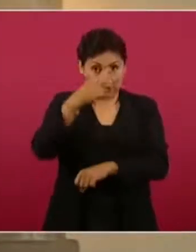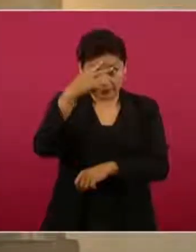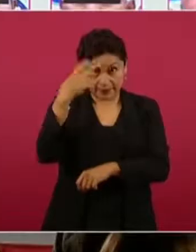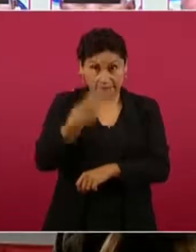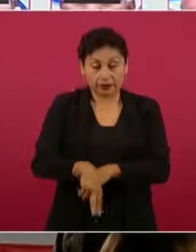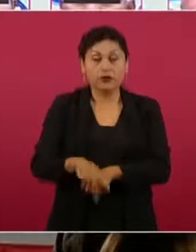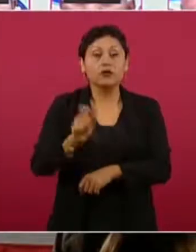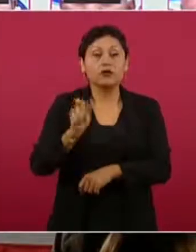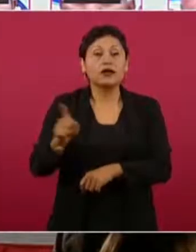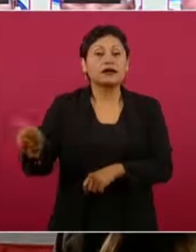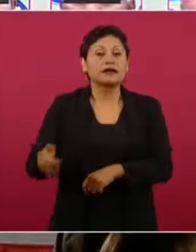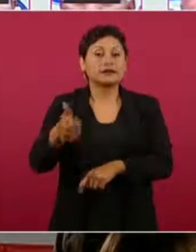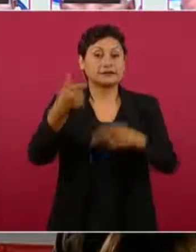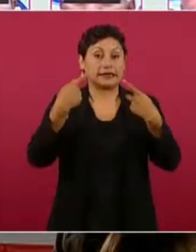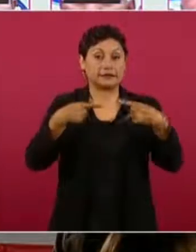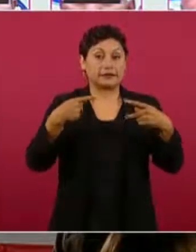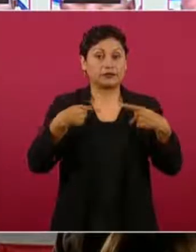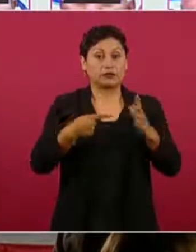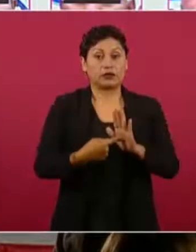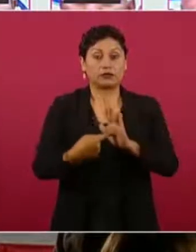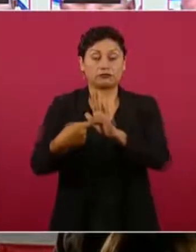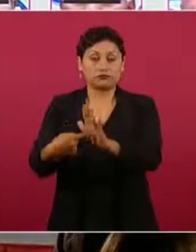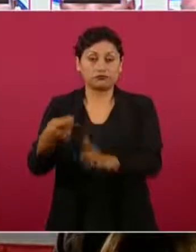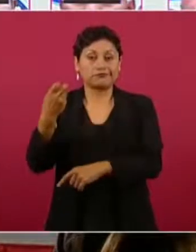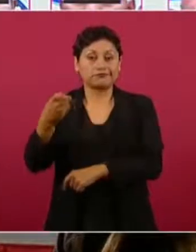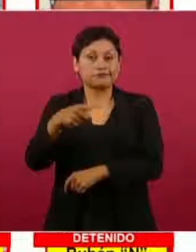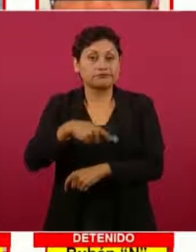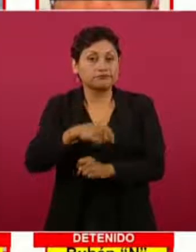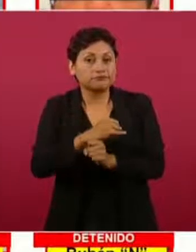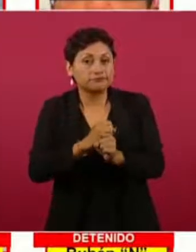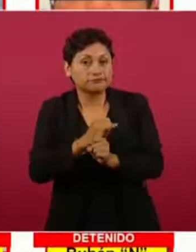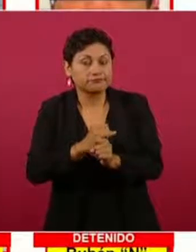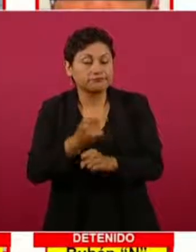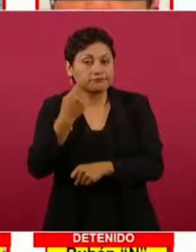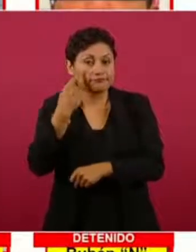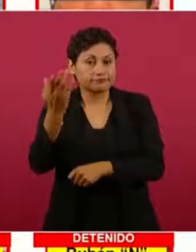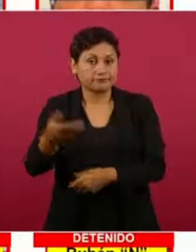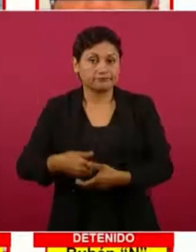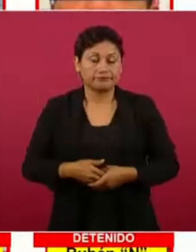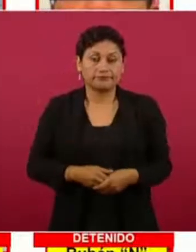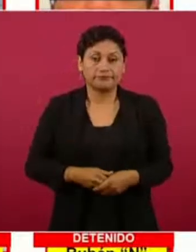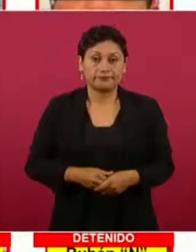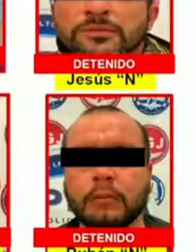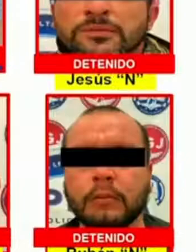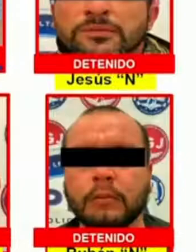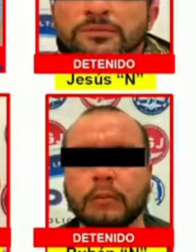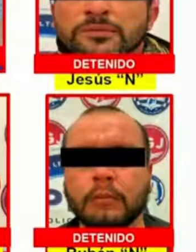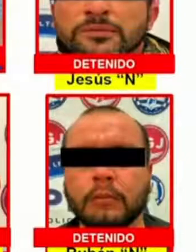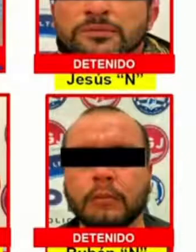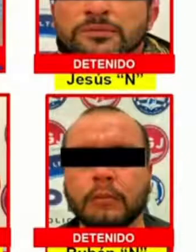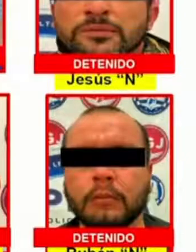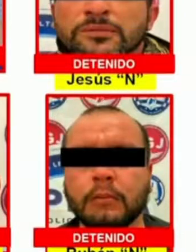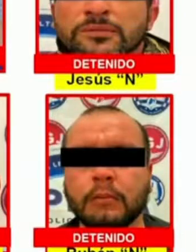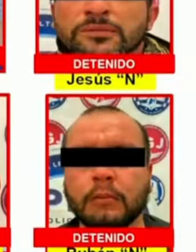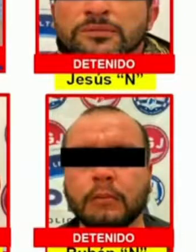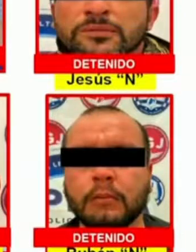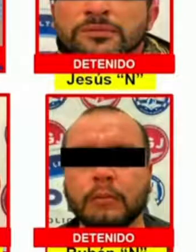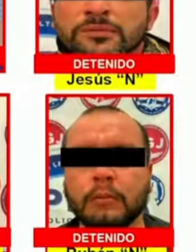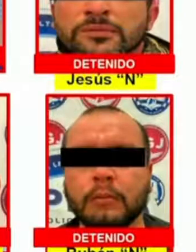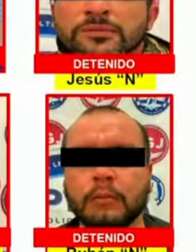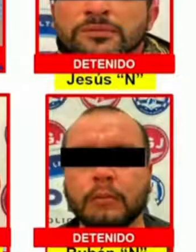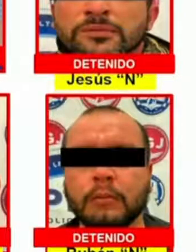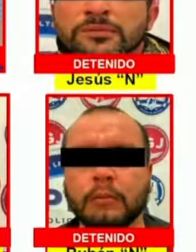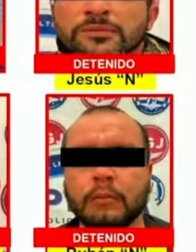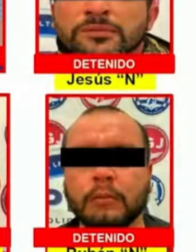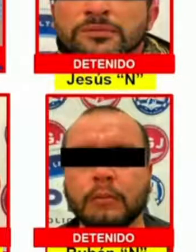individuos quienes fueron investigados por su probable participación en un delito de secuestro agravado en contra de una